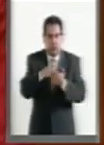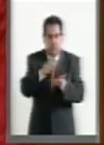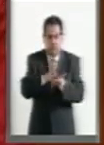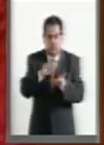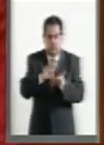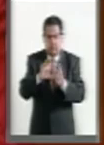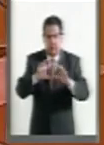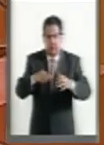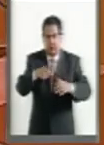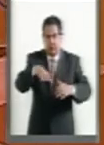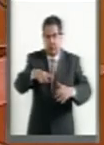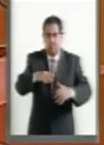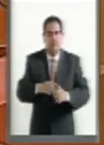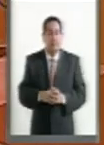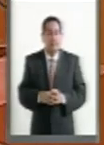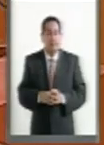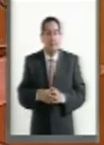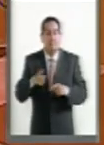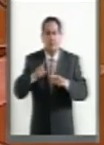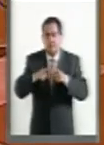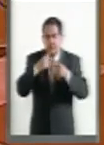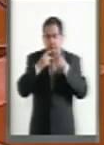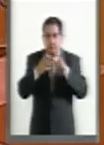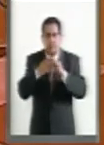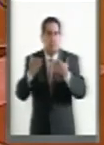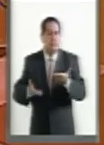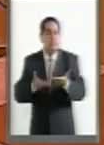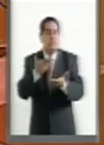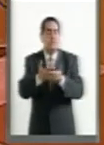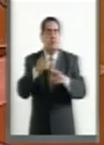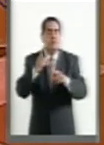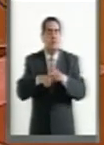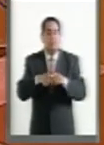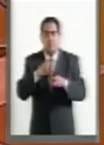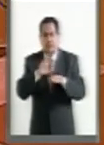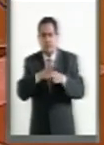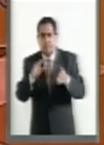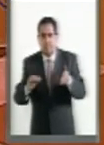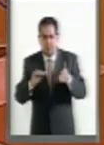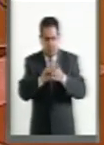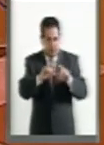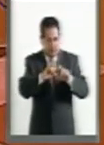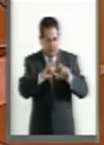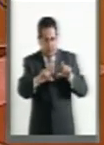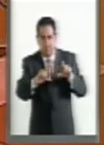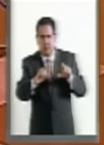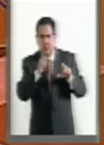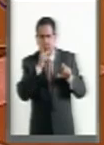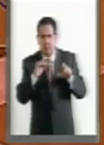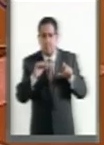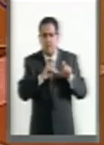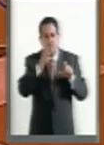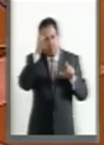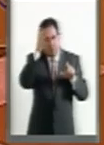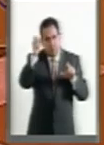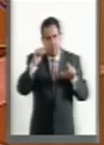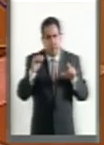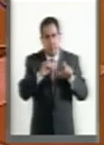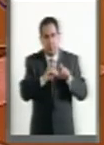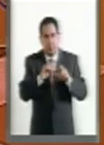Discapacidad. Con esta reforma se propone la incorporación en el texto legal del concepto